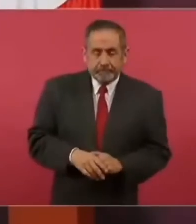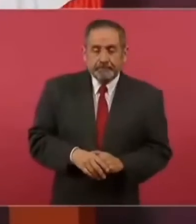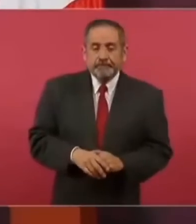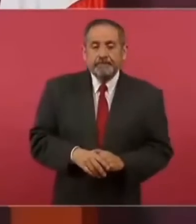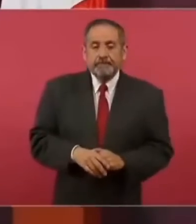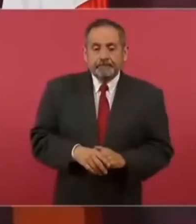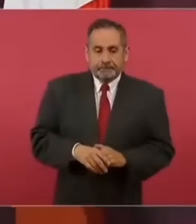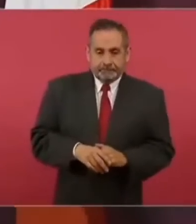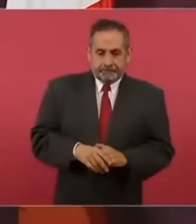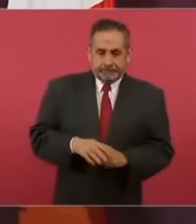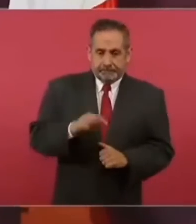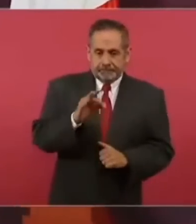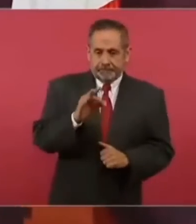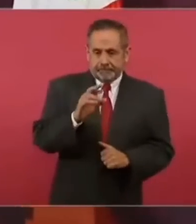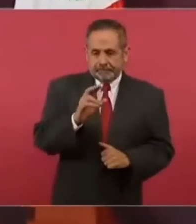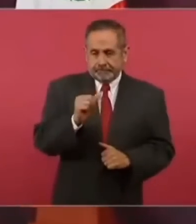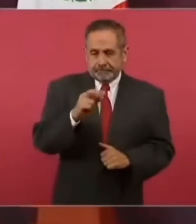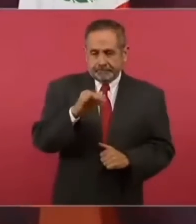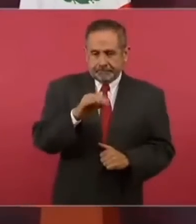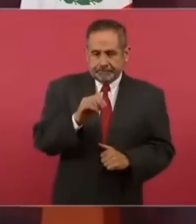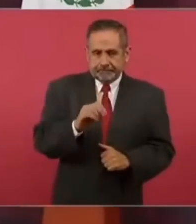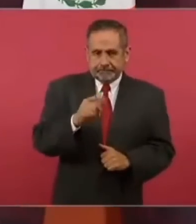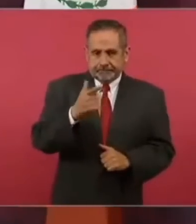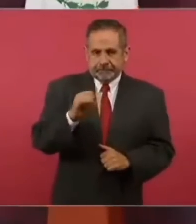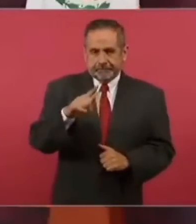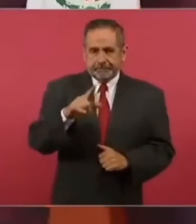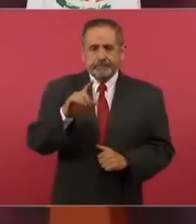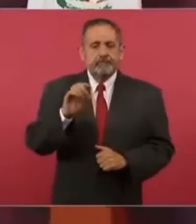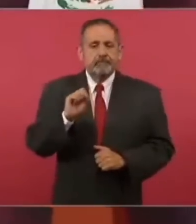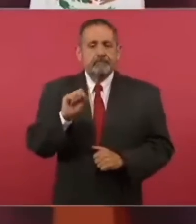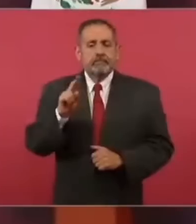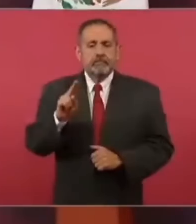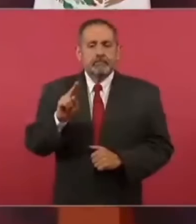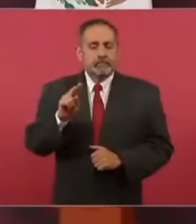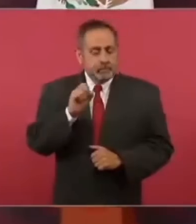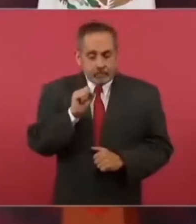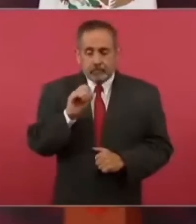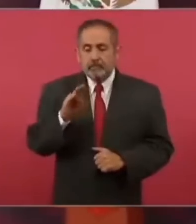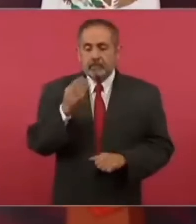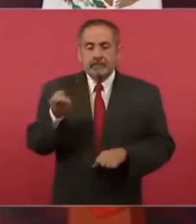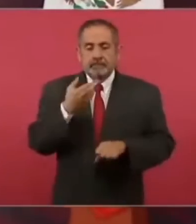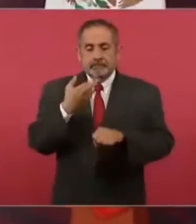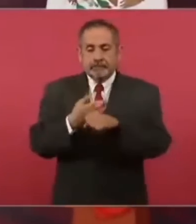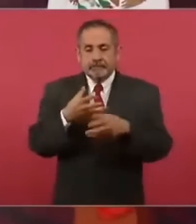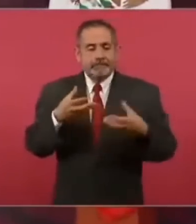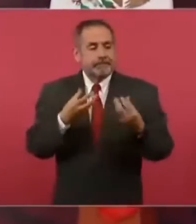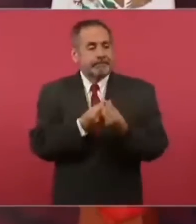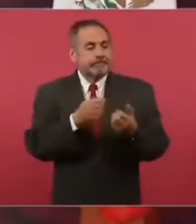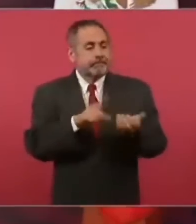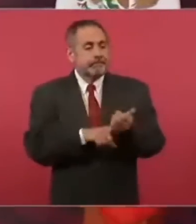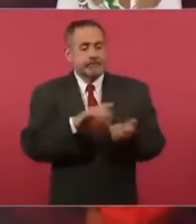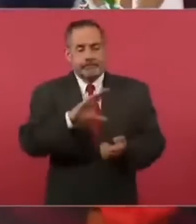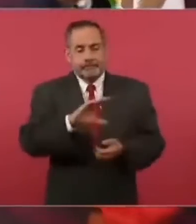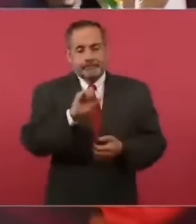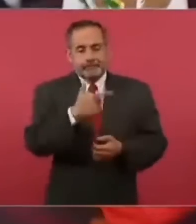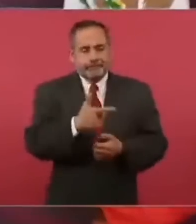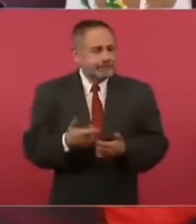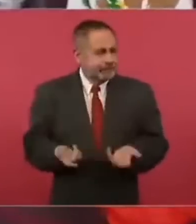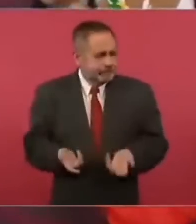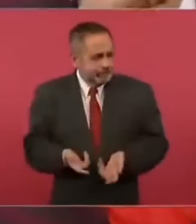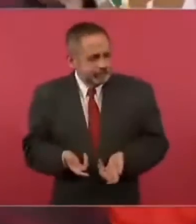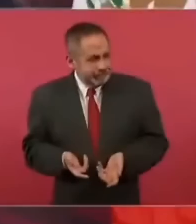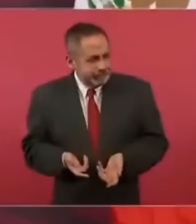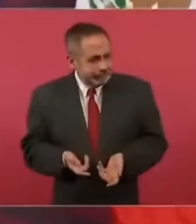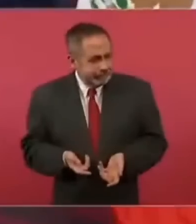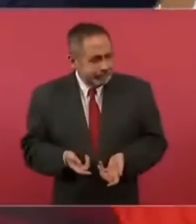Francisco Gil había estado de subsecretario de Hacienda con Carlos Salinas de Hacienda entonces qué es lo